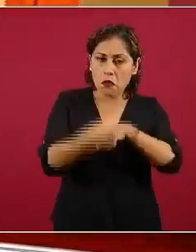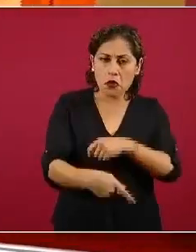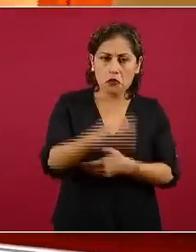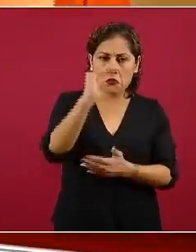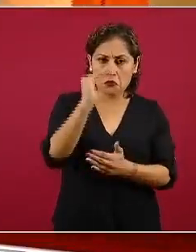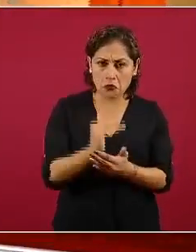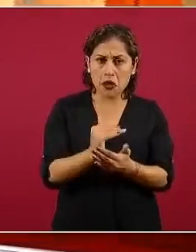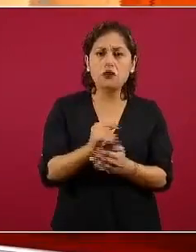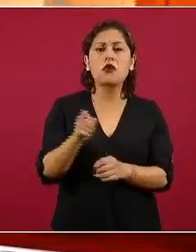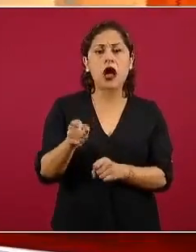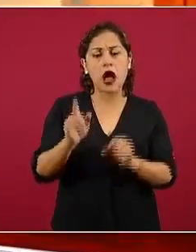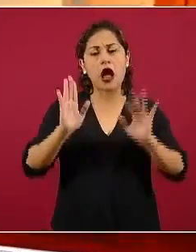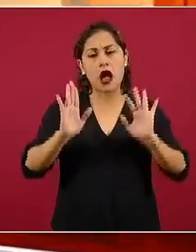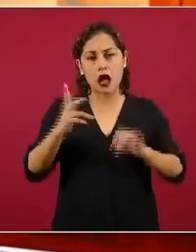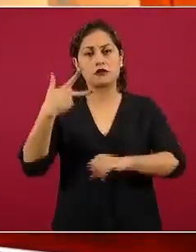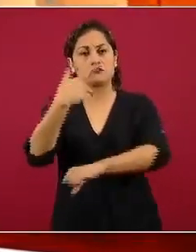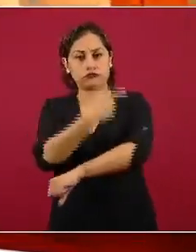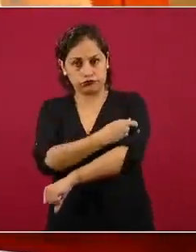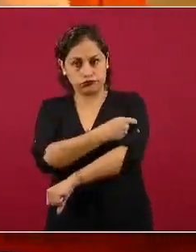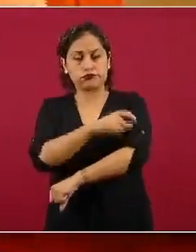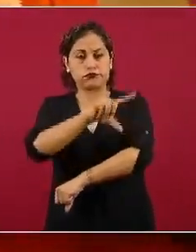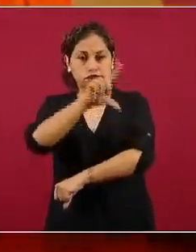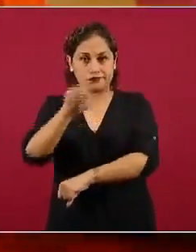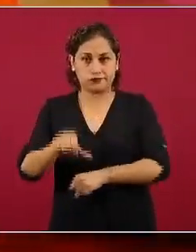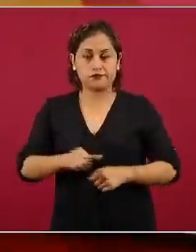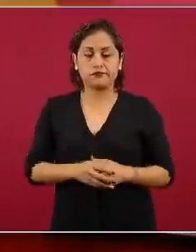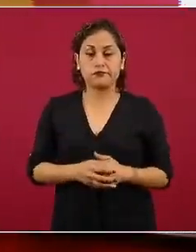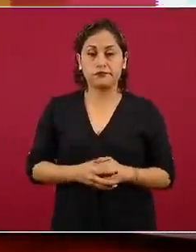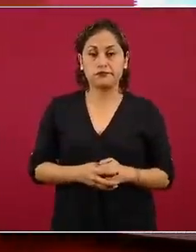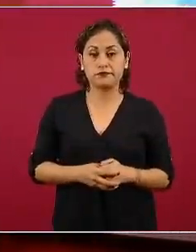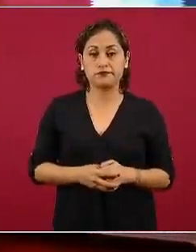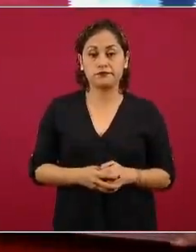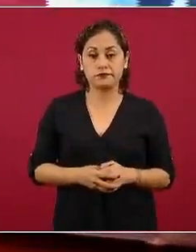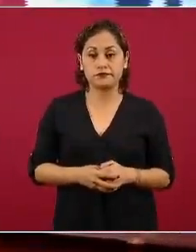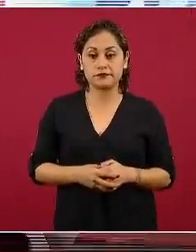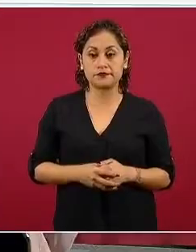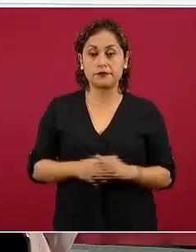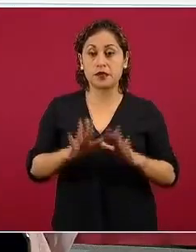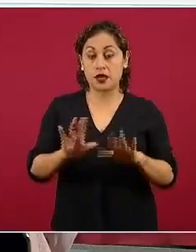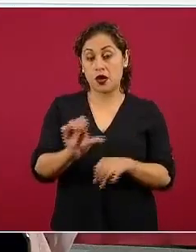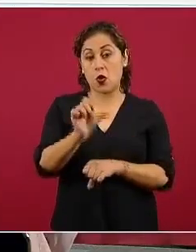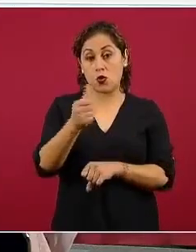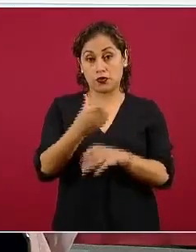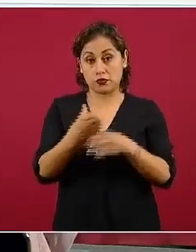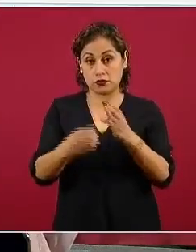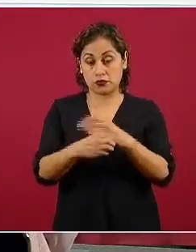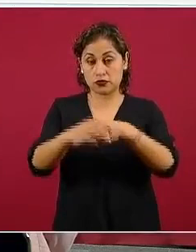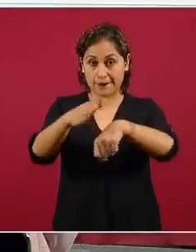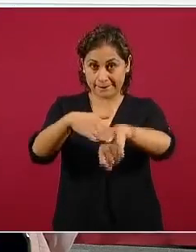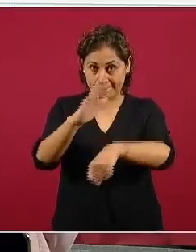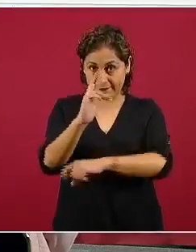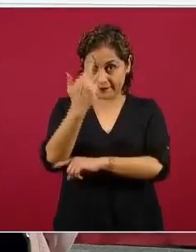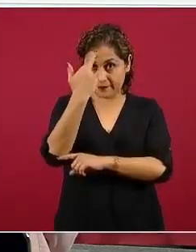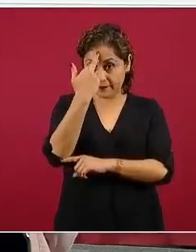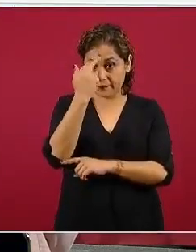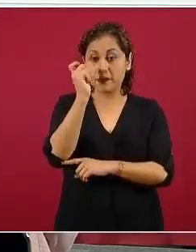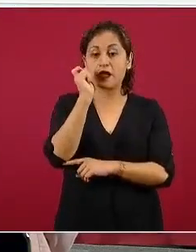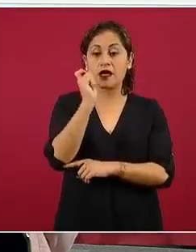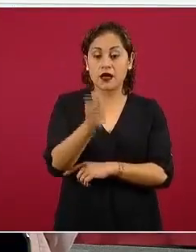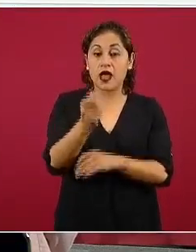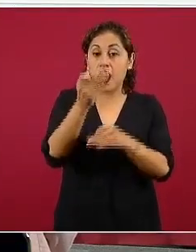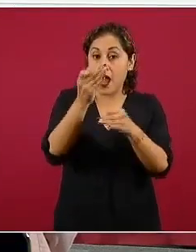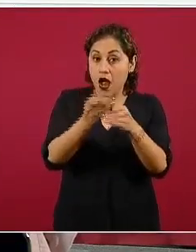son personal de salud con riesgo potencial. Y también el otro punto a recordar es que actualmente la única